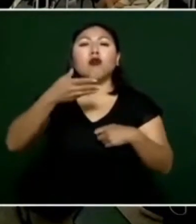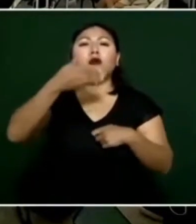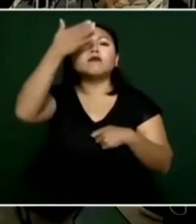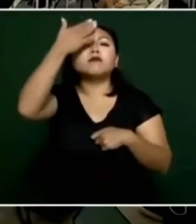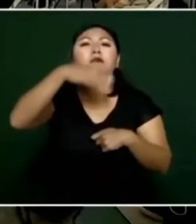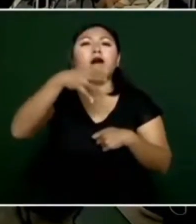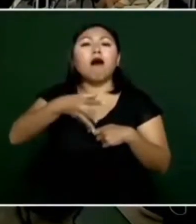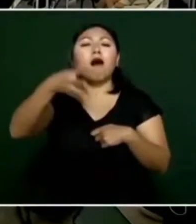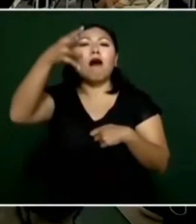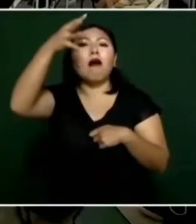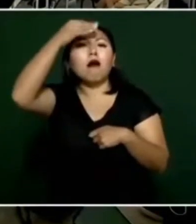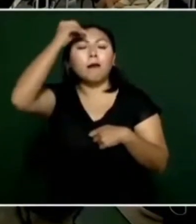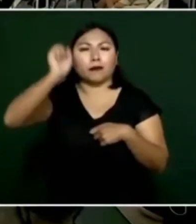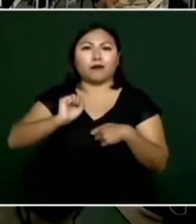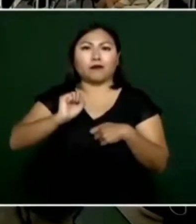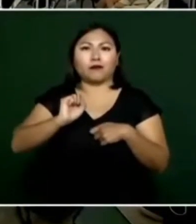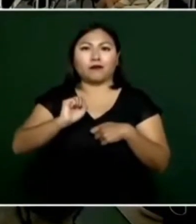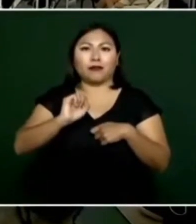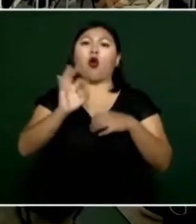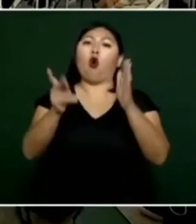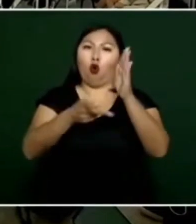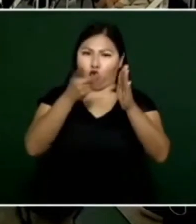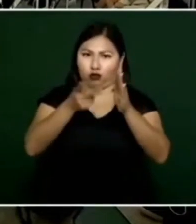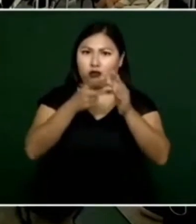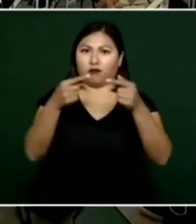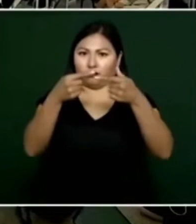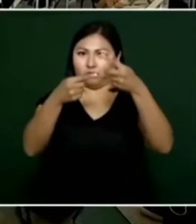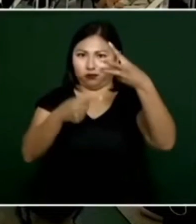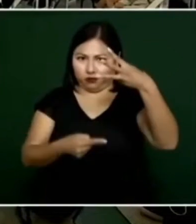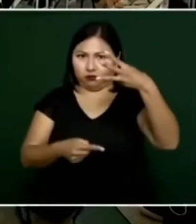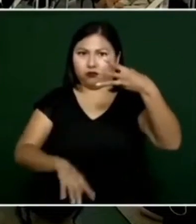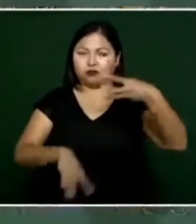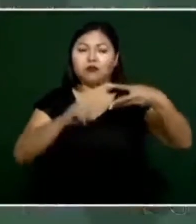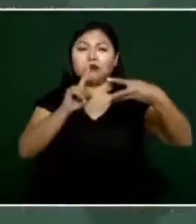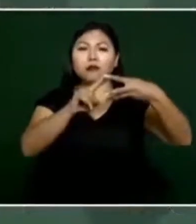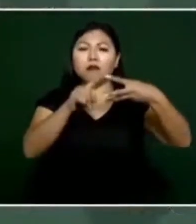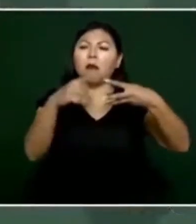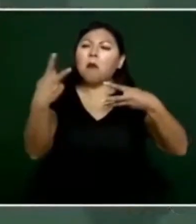candidato o candidata y partido